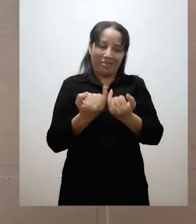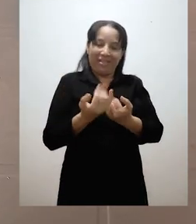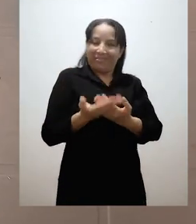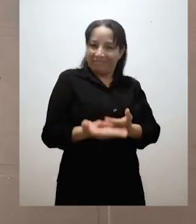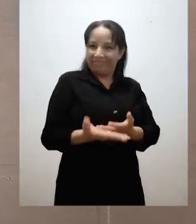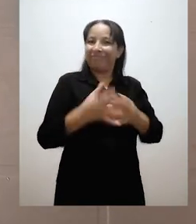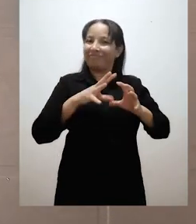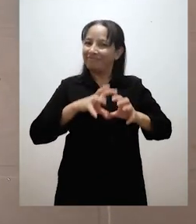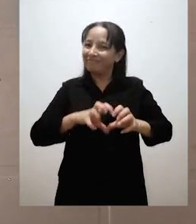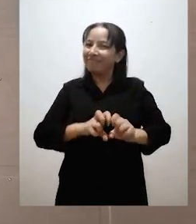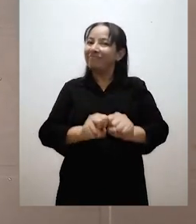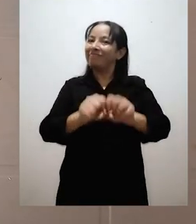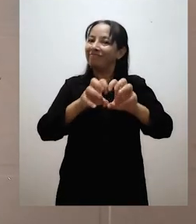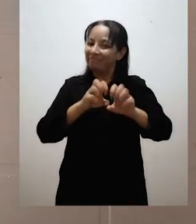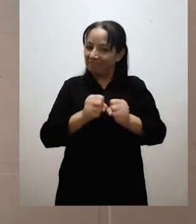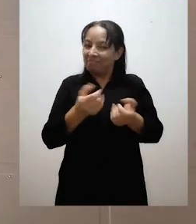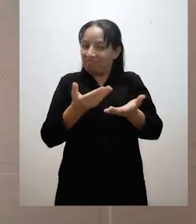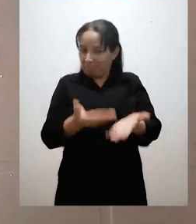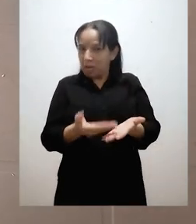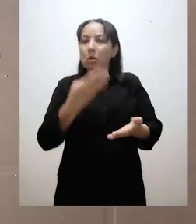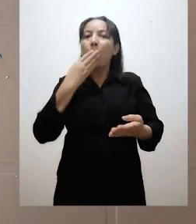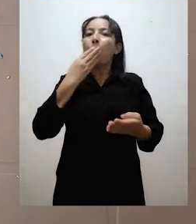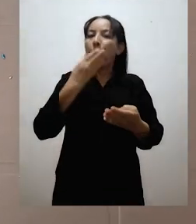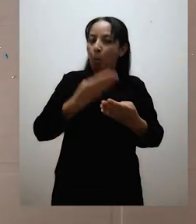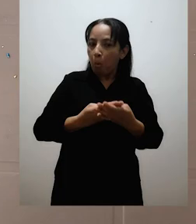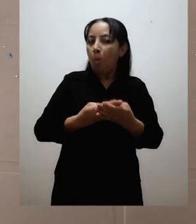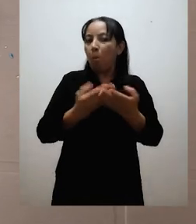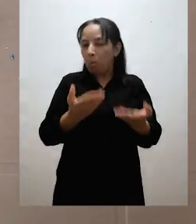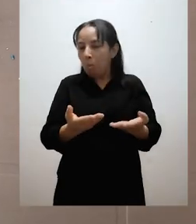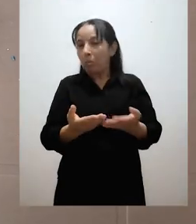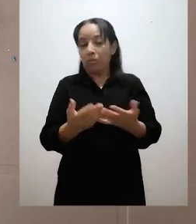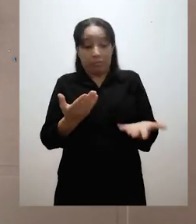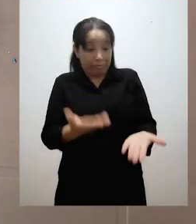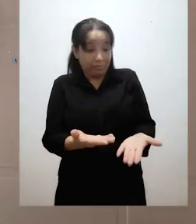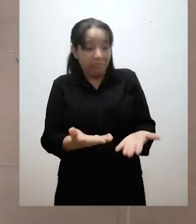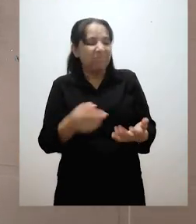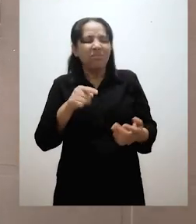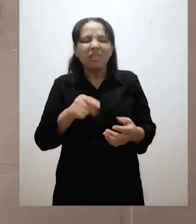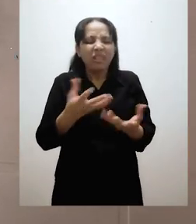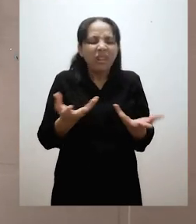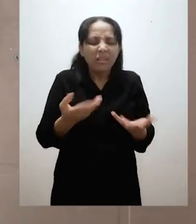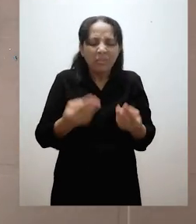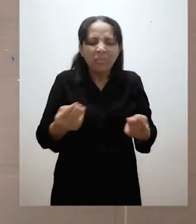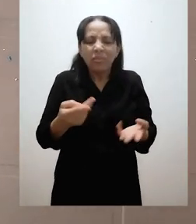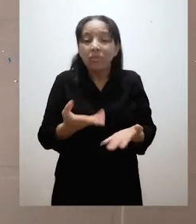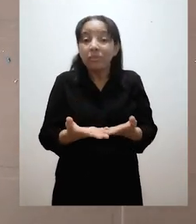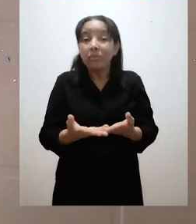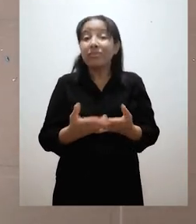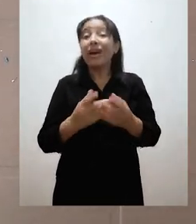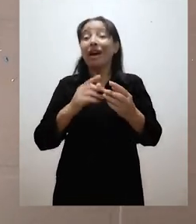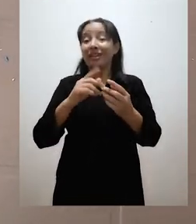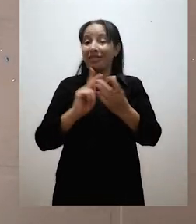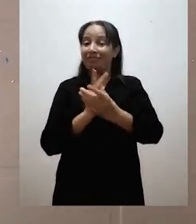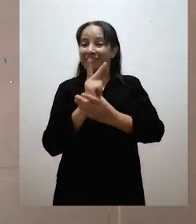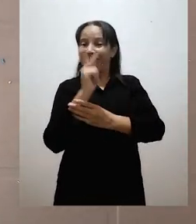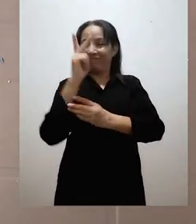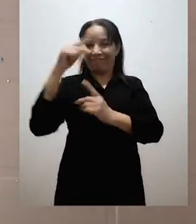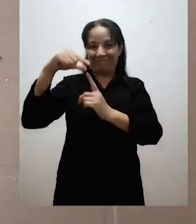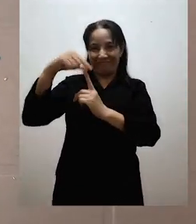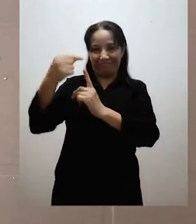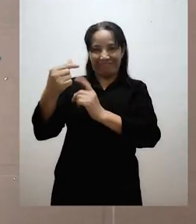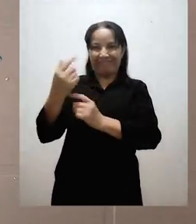Porque está hecha a base de harina de trigo. Y como sabemos que es la que utilizamos en mayor cantidad,